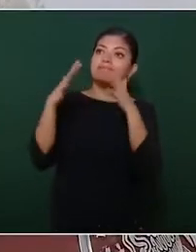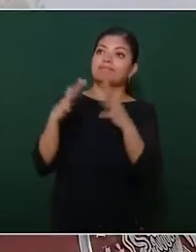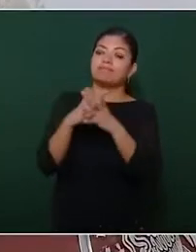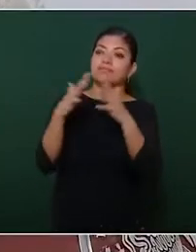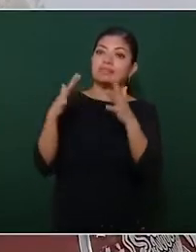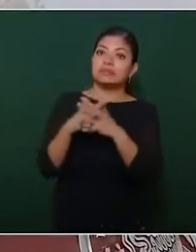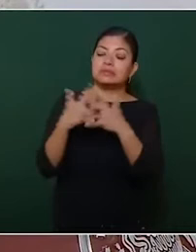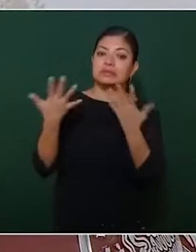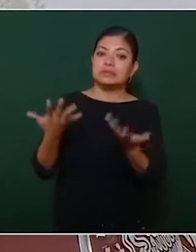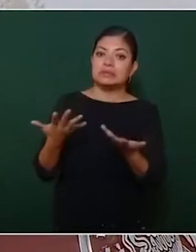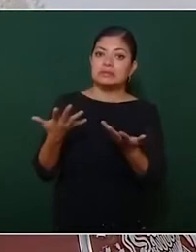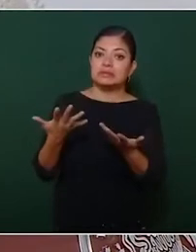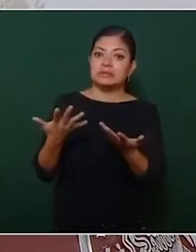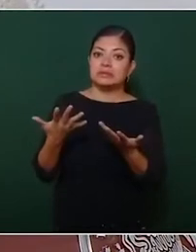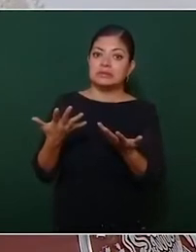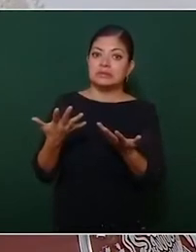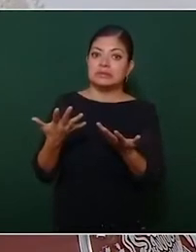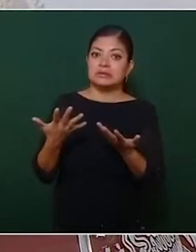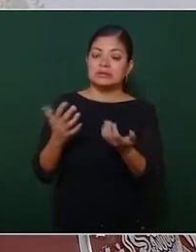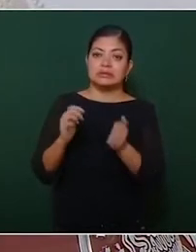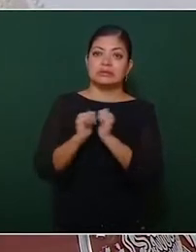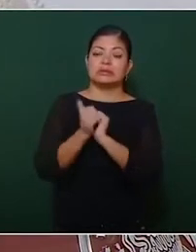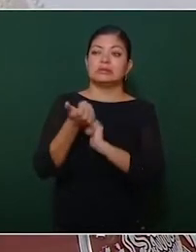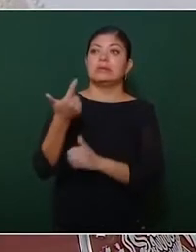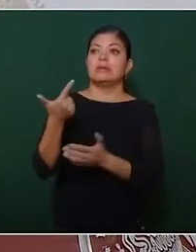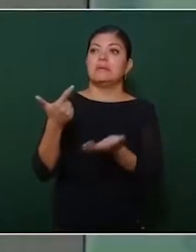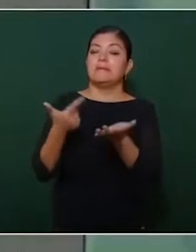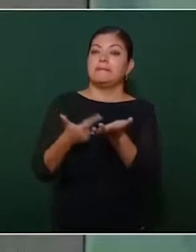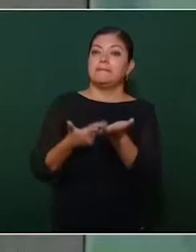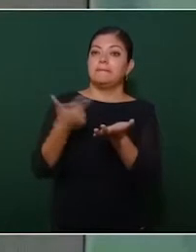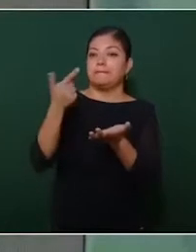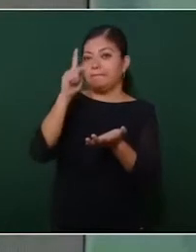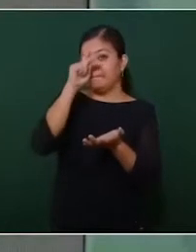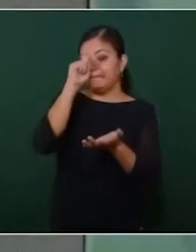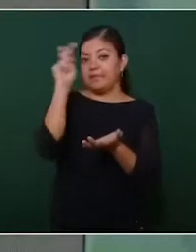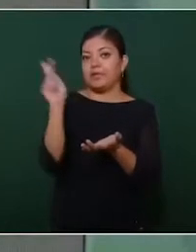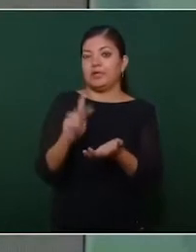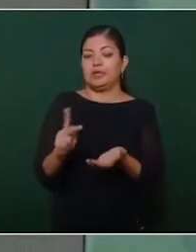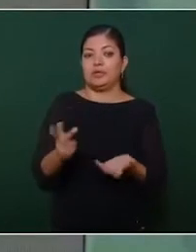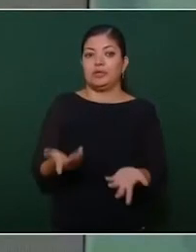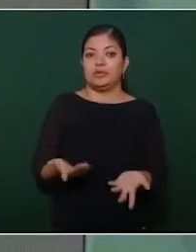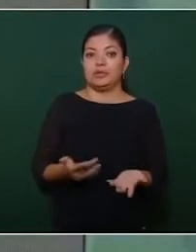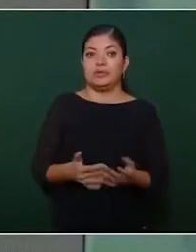agravarse con la guerra.